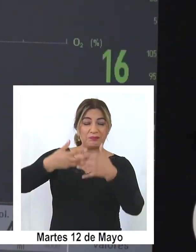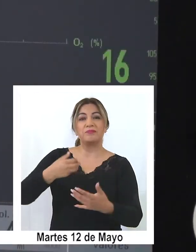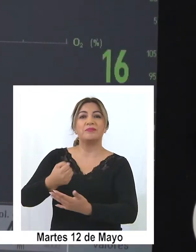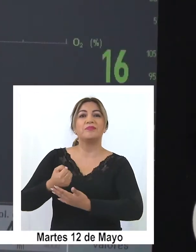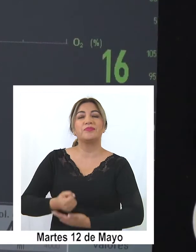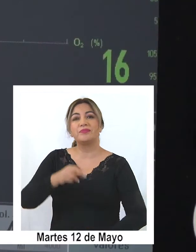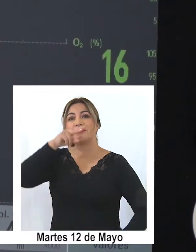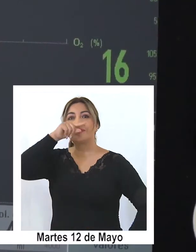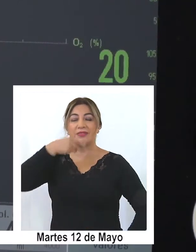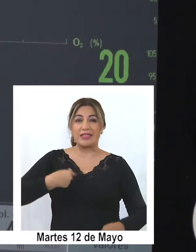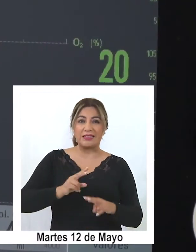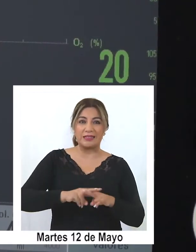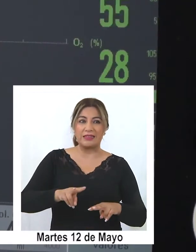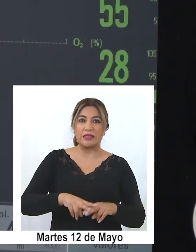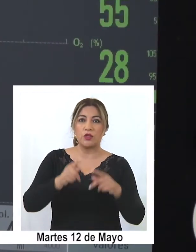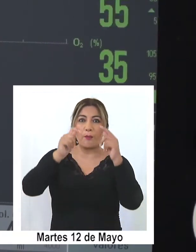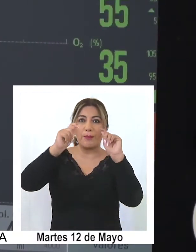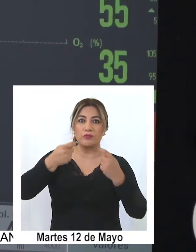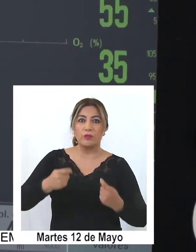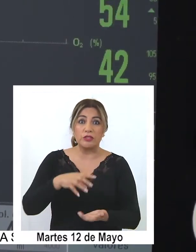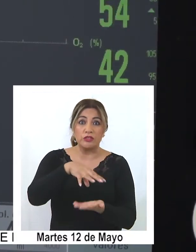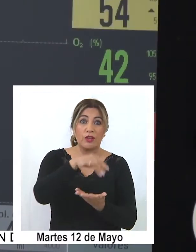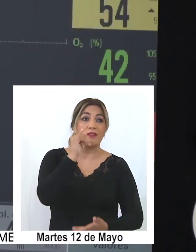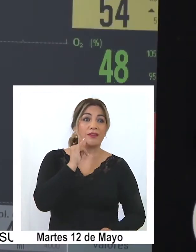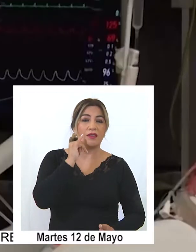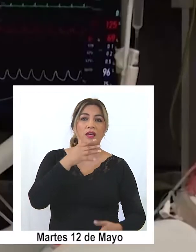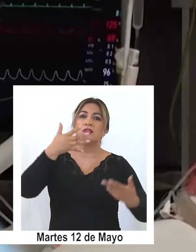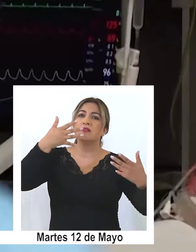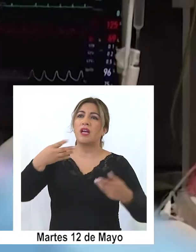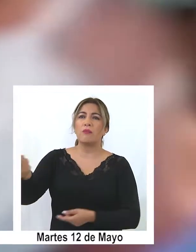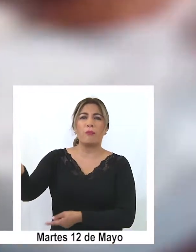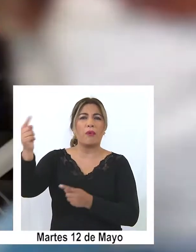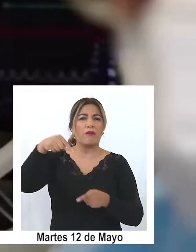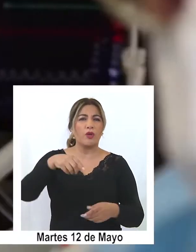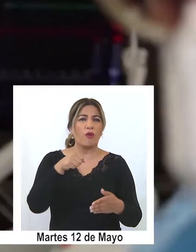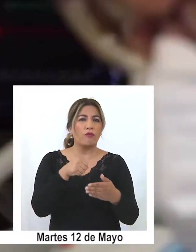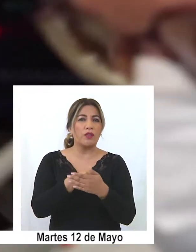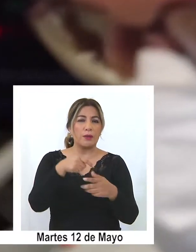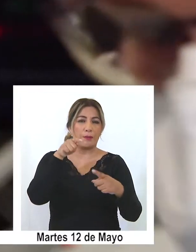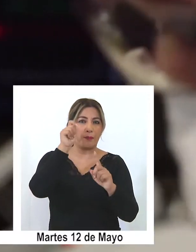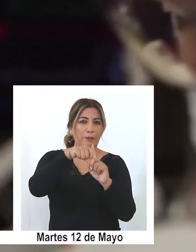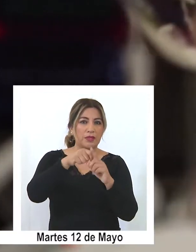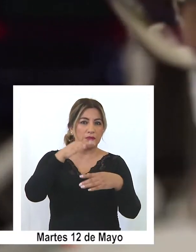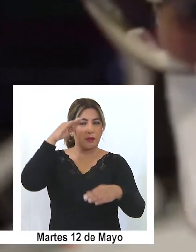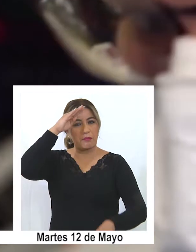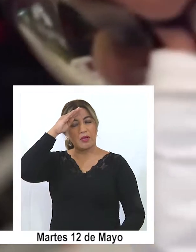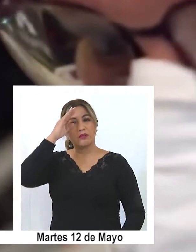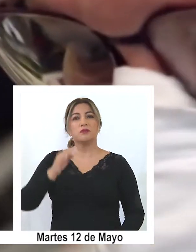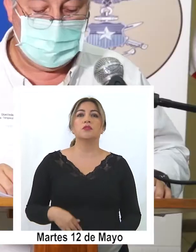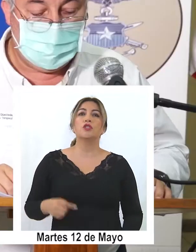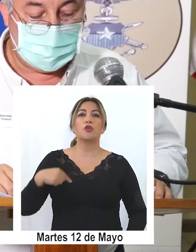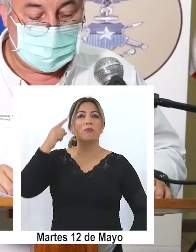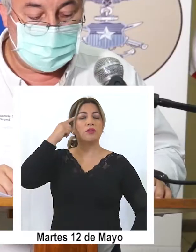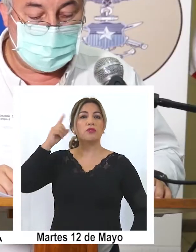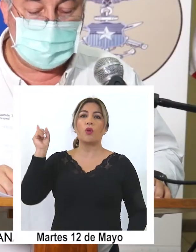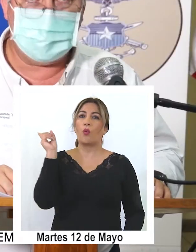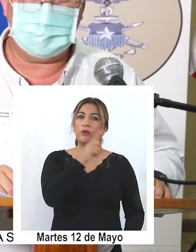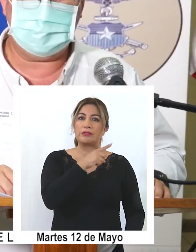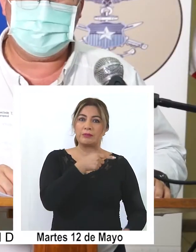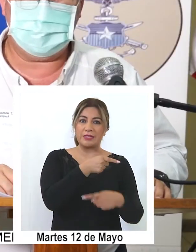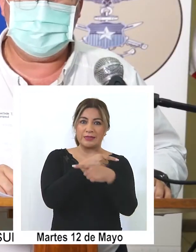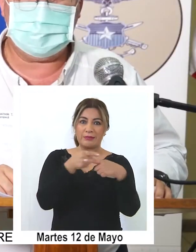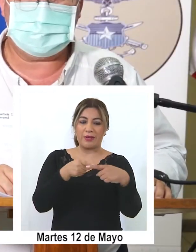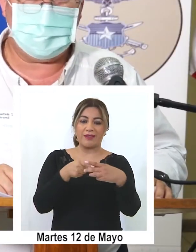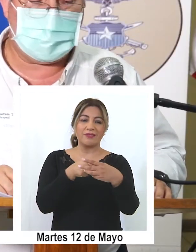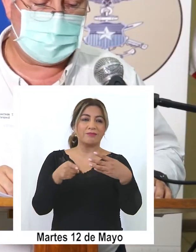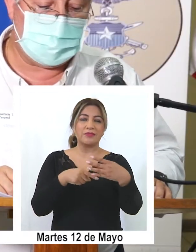mecánicos que se realizó con presupuesto regional, estarían llegando a fines de mayo. La última semana de mayo